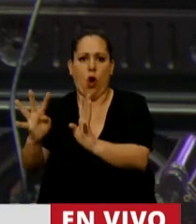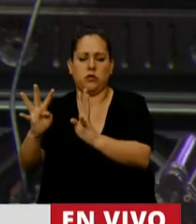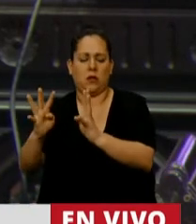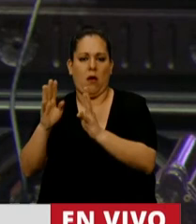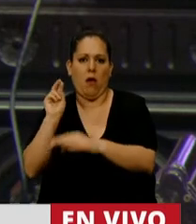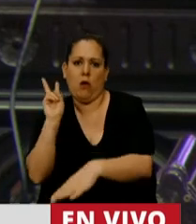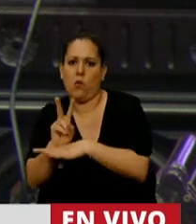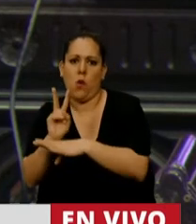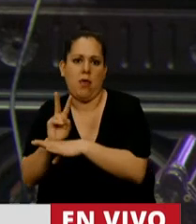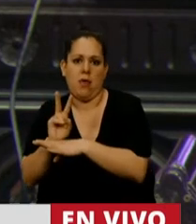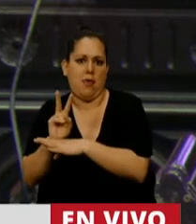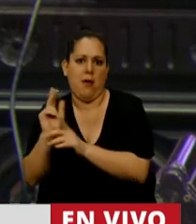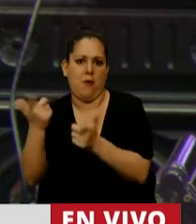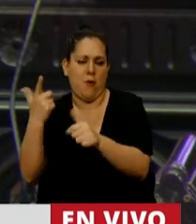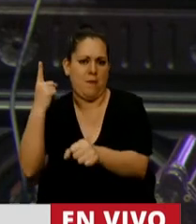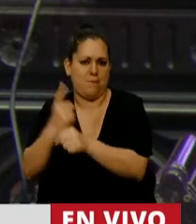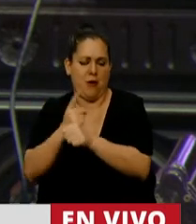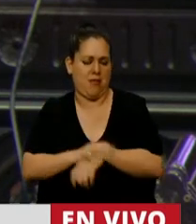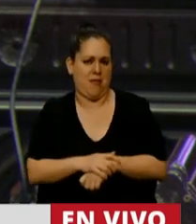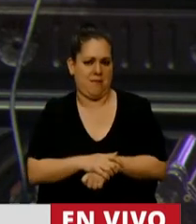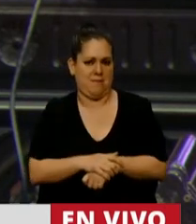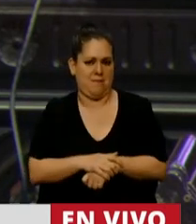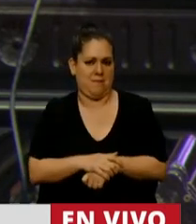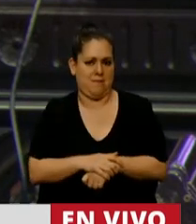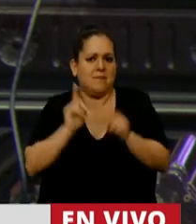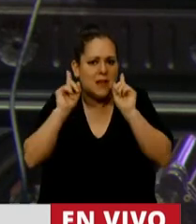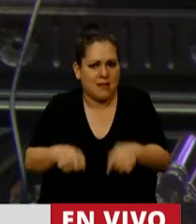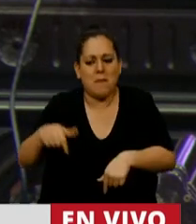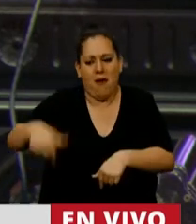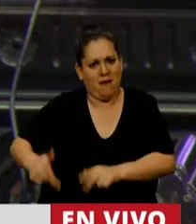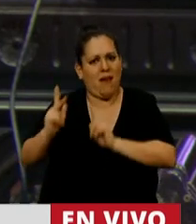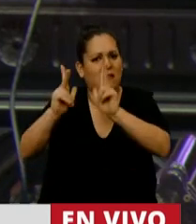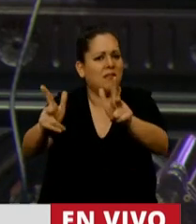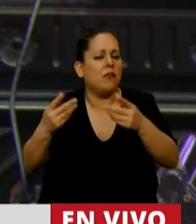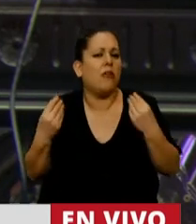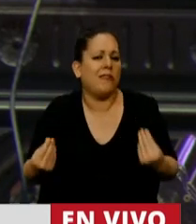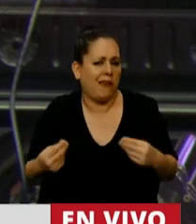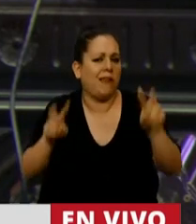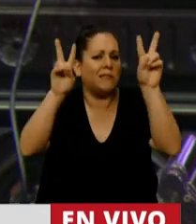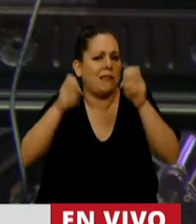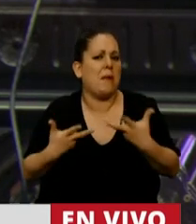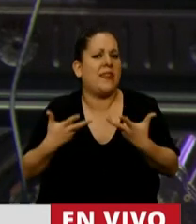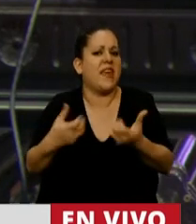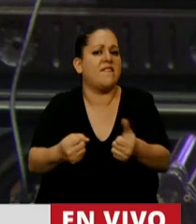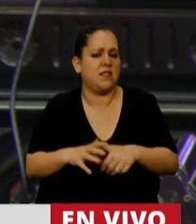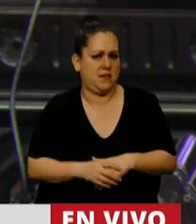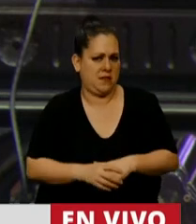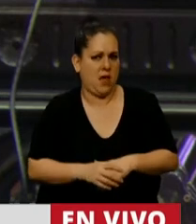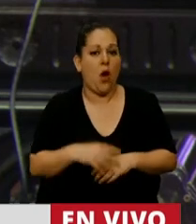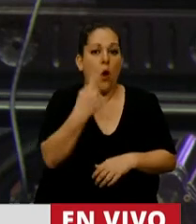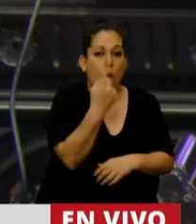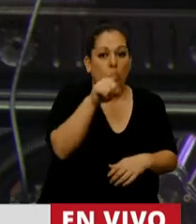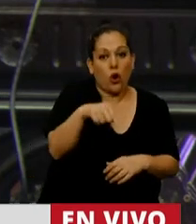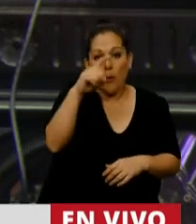es nuestra tierra. Y como si esto fuera poco, lo que aquí se dijo también en relación a la defensa, 1